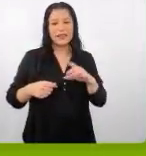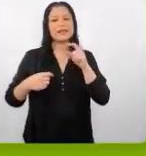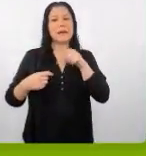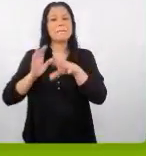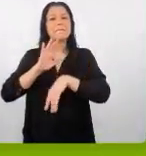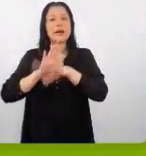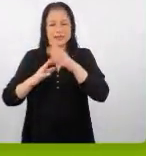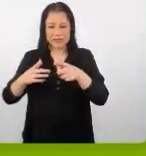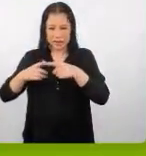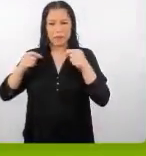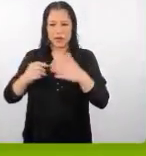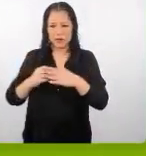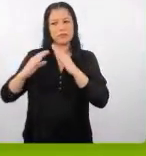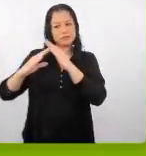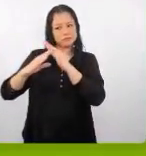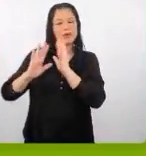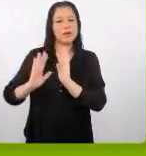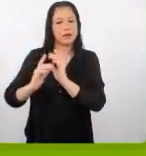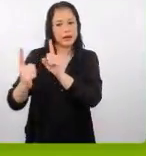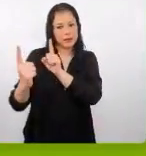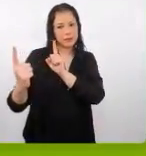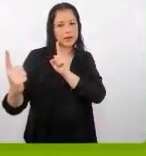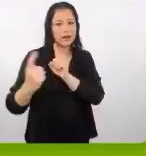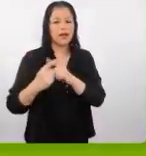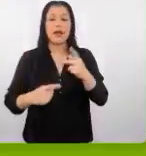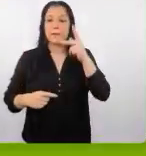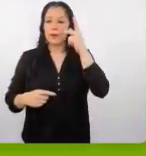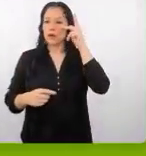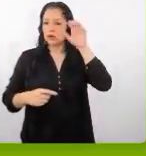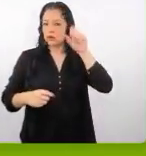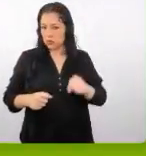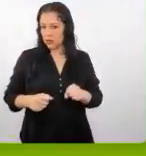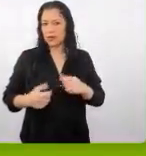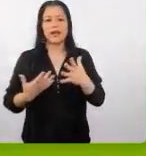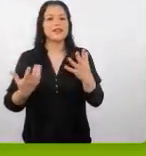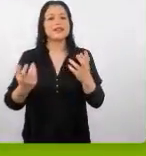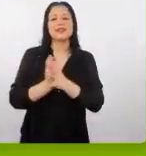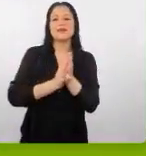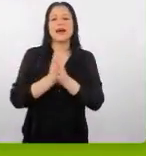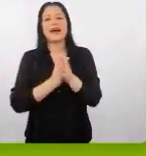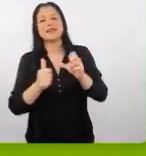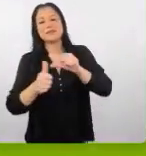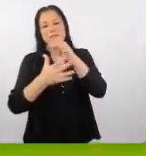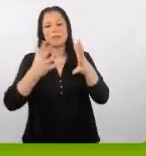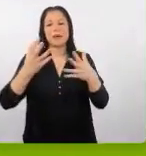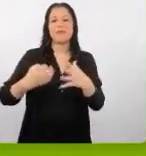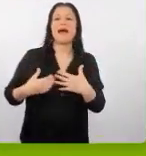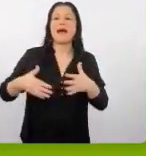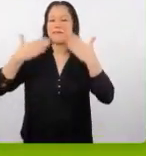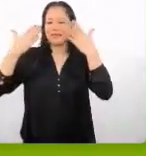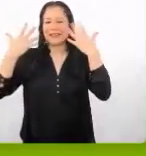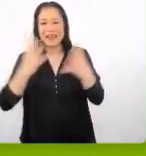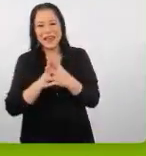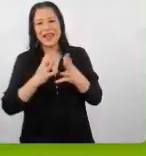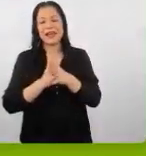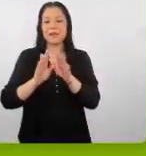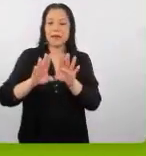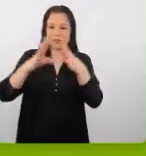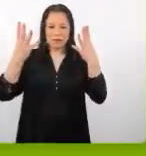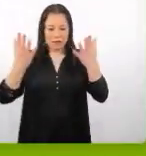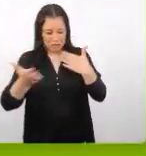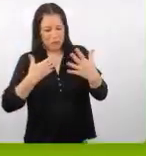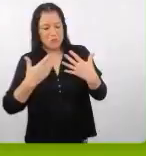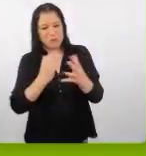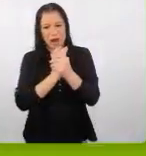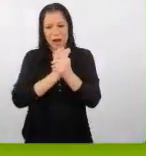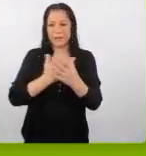entonces básicamente es eso en cambio el coreano el surcoreano el surcoreano si es más jovial es más alegre es más abierto en ese lado